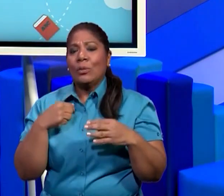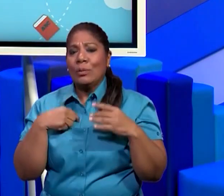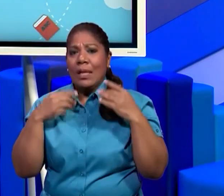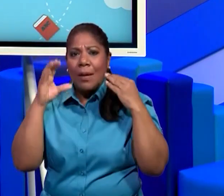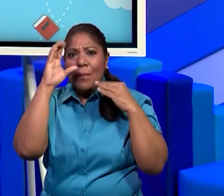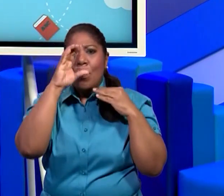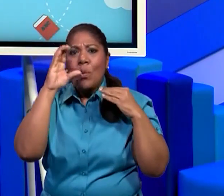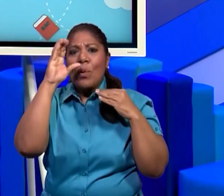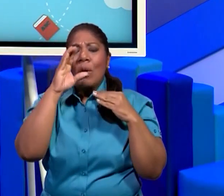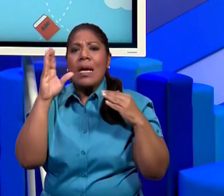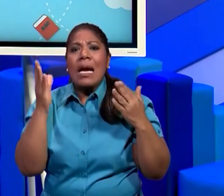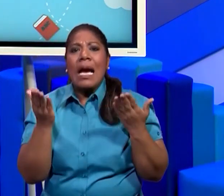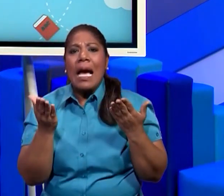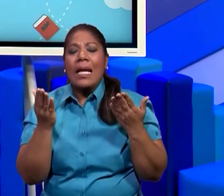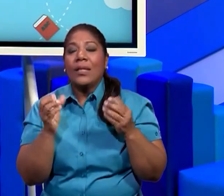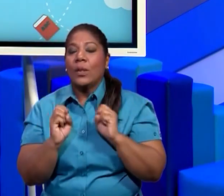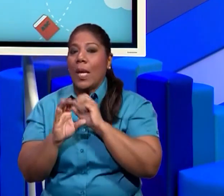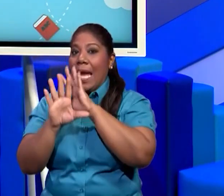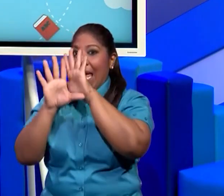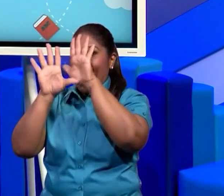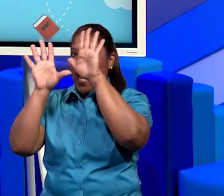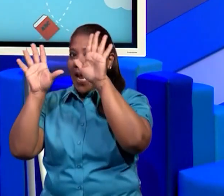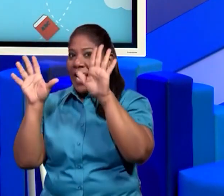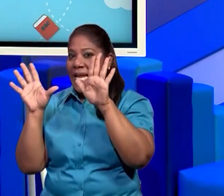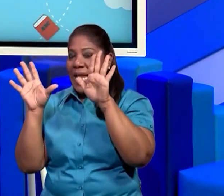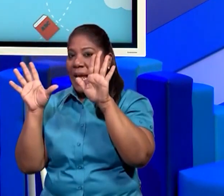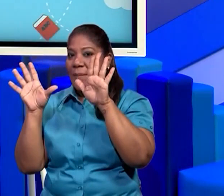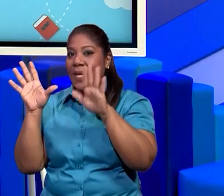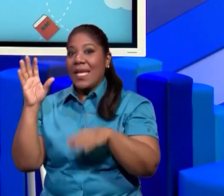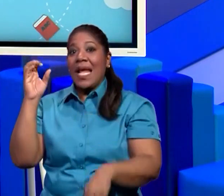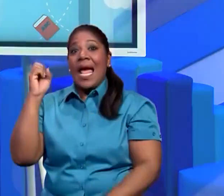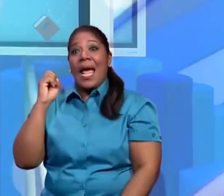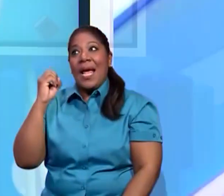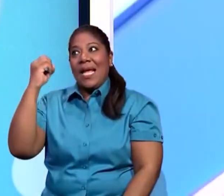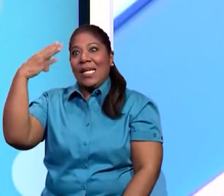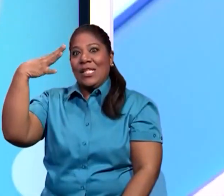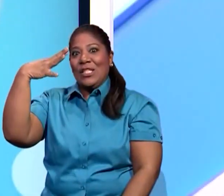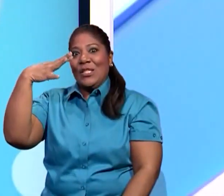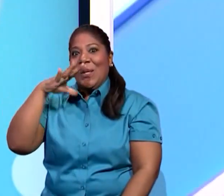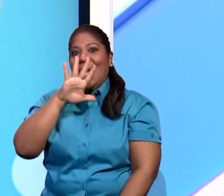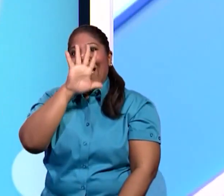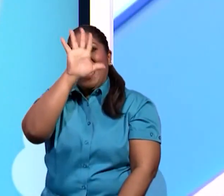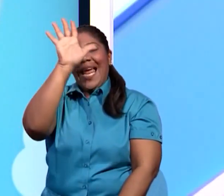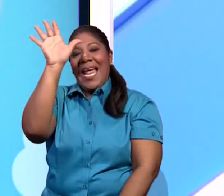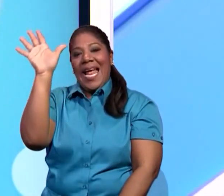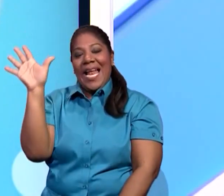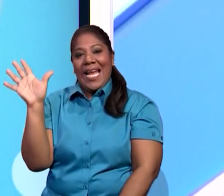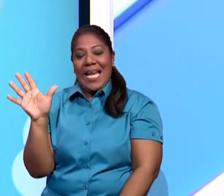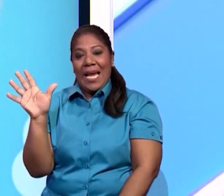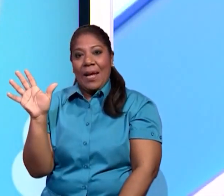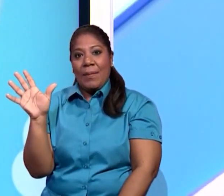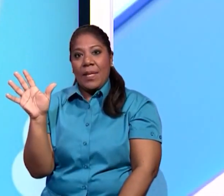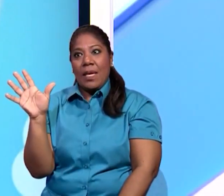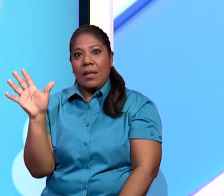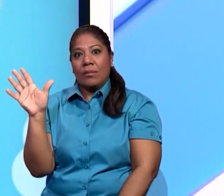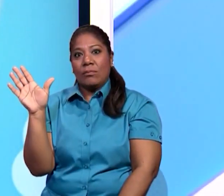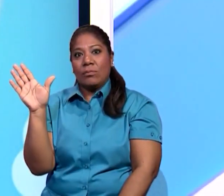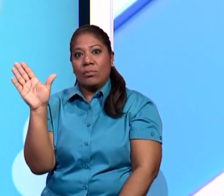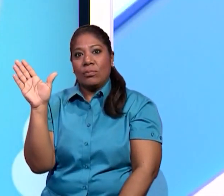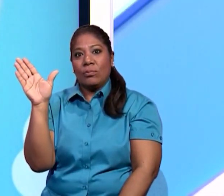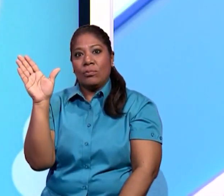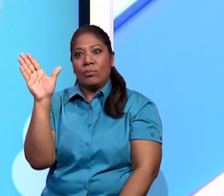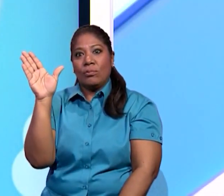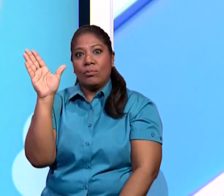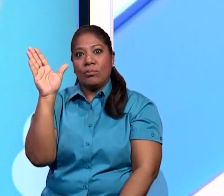perdiditos en la mañana, porque el sol sale en la mañana. A medida que va pasando el